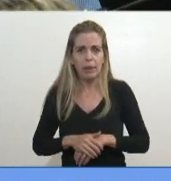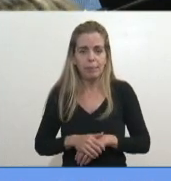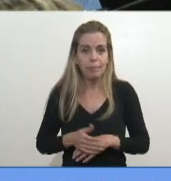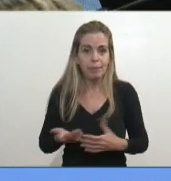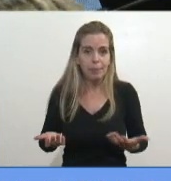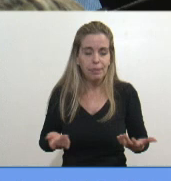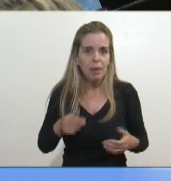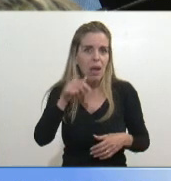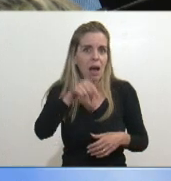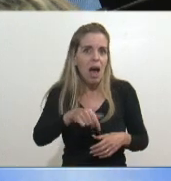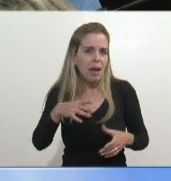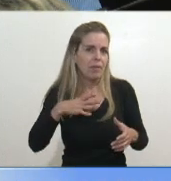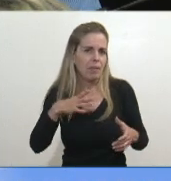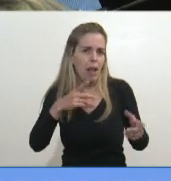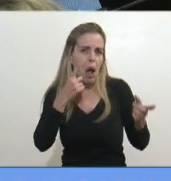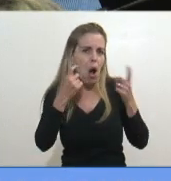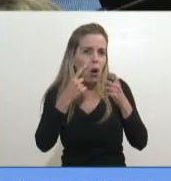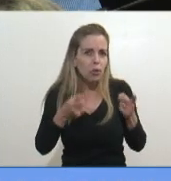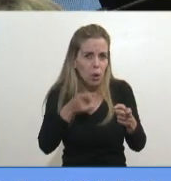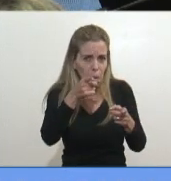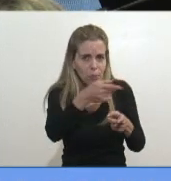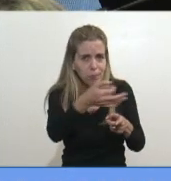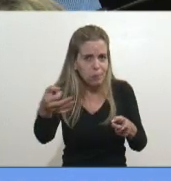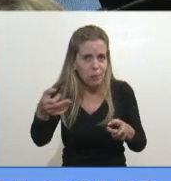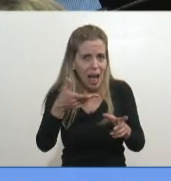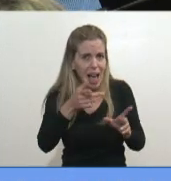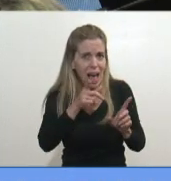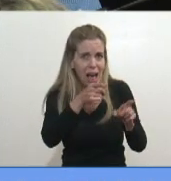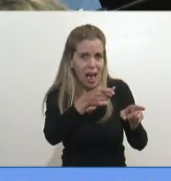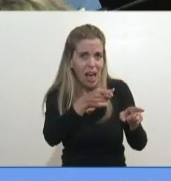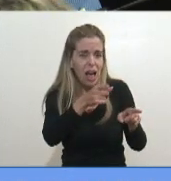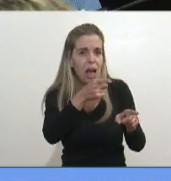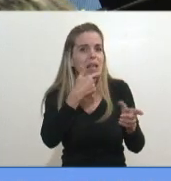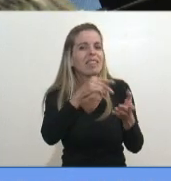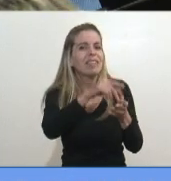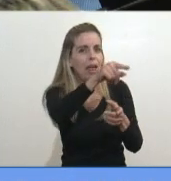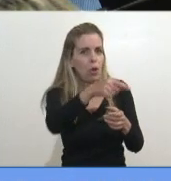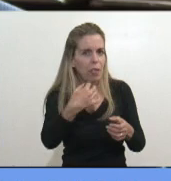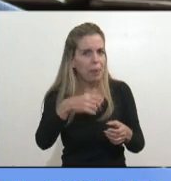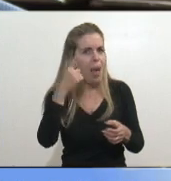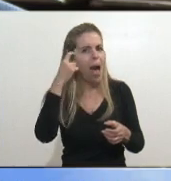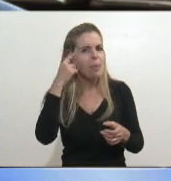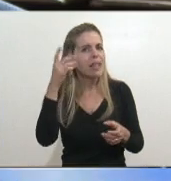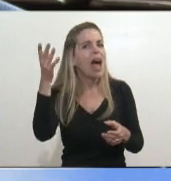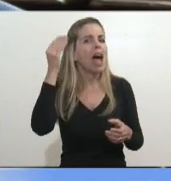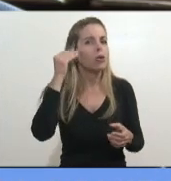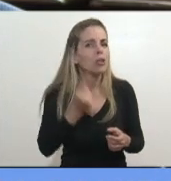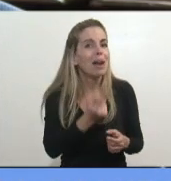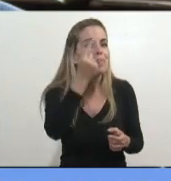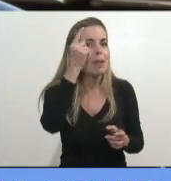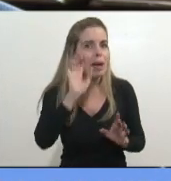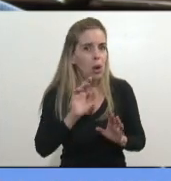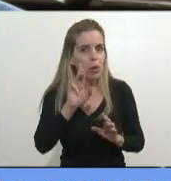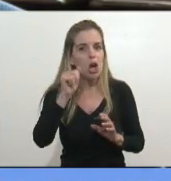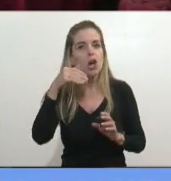¿Cómo controla? Y lo dijiste antes, se ve que te molesta lo que te digo, aprendan a escuchar, aprendan a escuchar, porque a